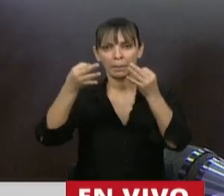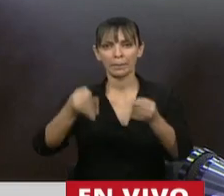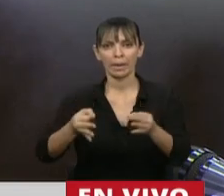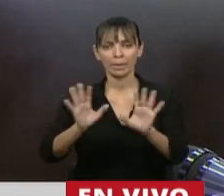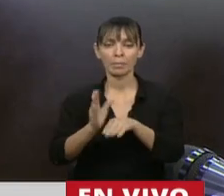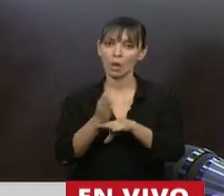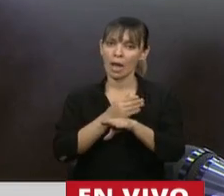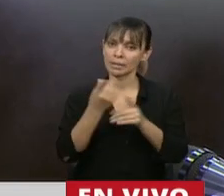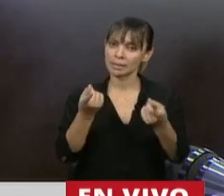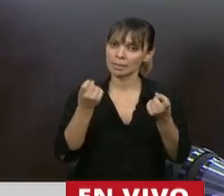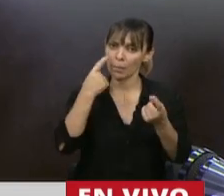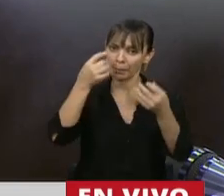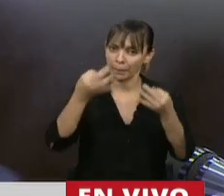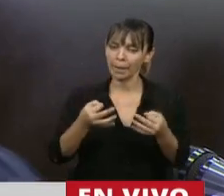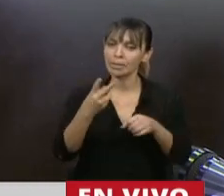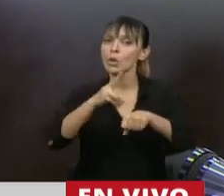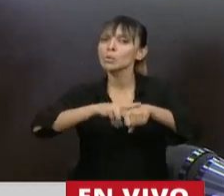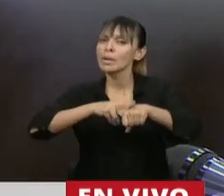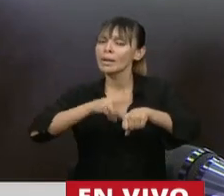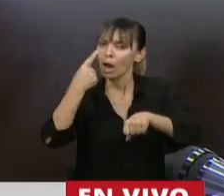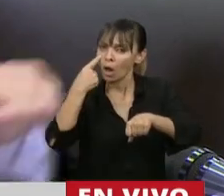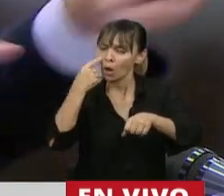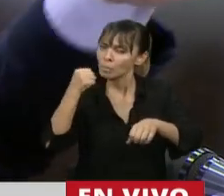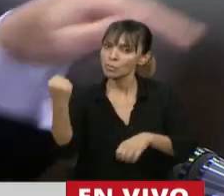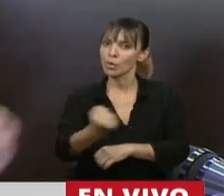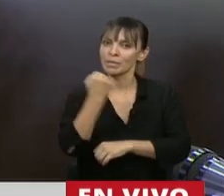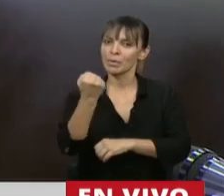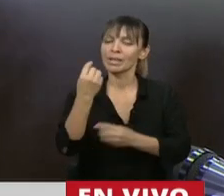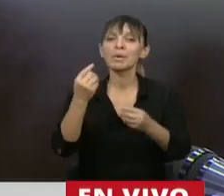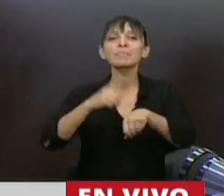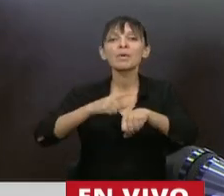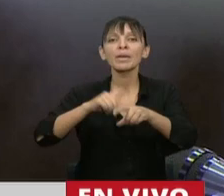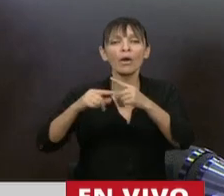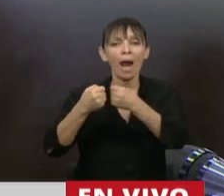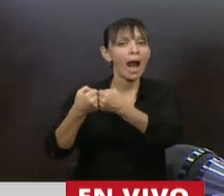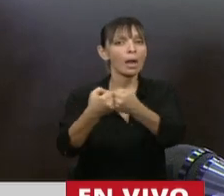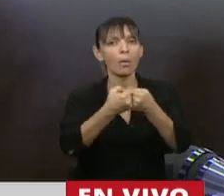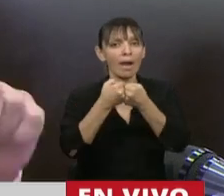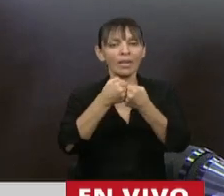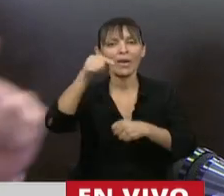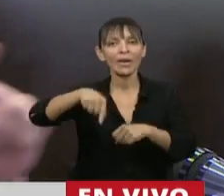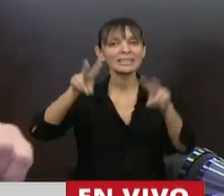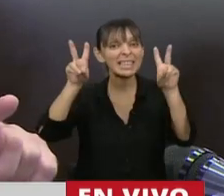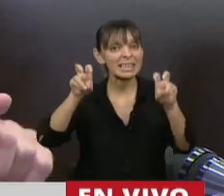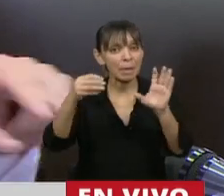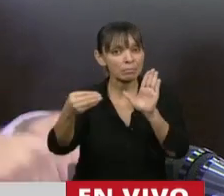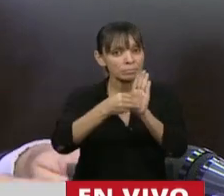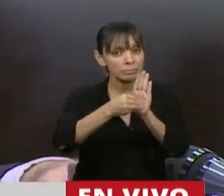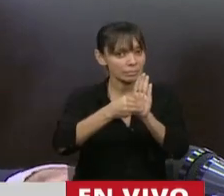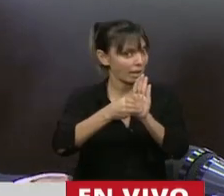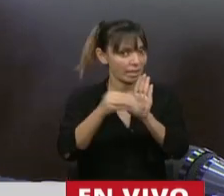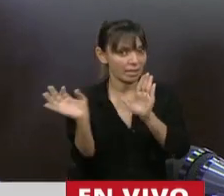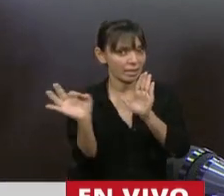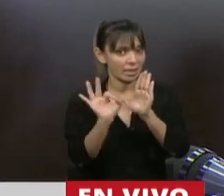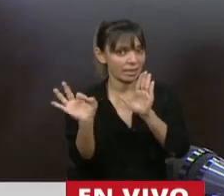prever y es una recomendación, pero muy importante, porque en el acuerdo este tema no quedó plasmado en el